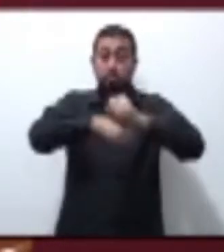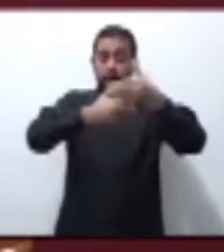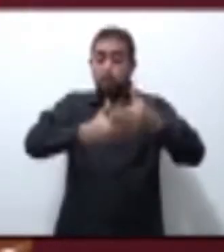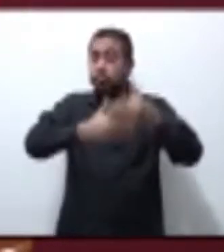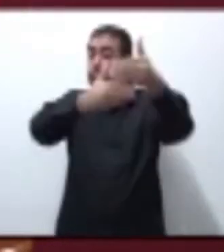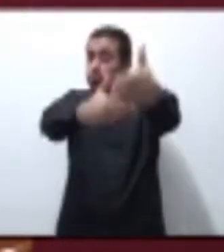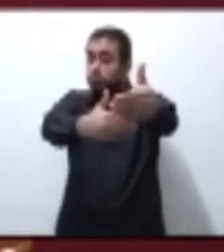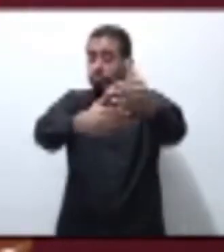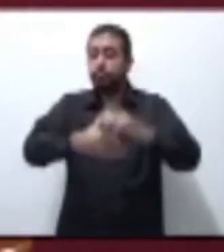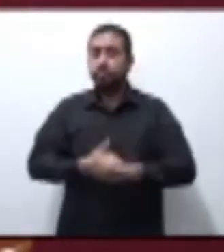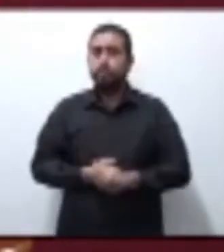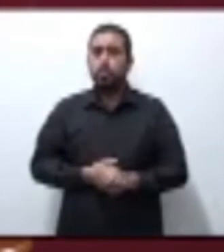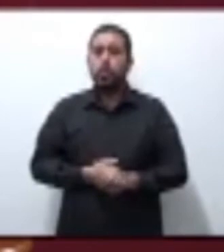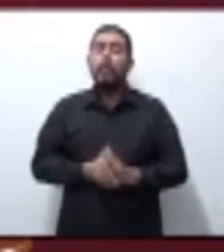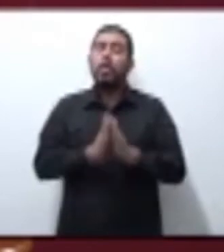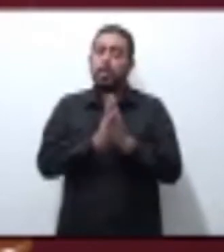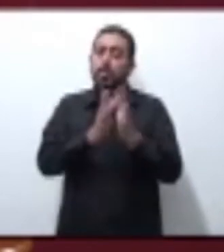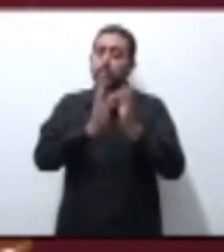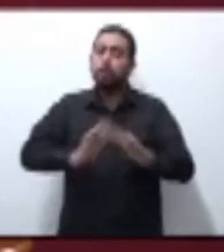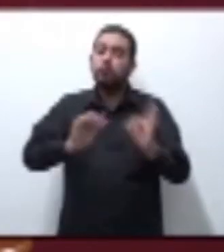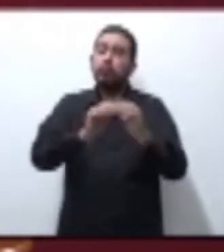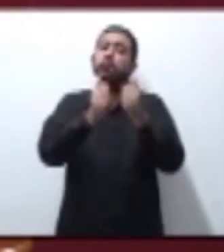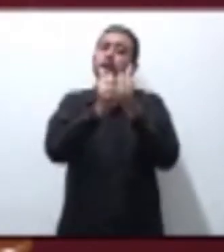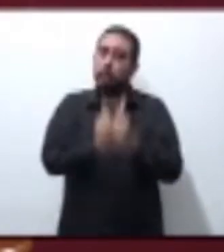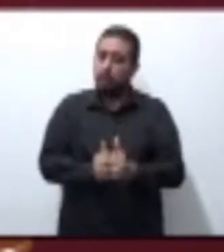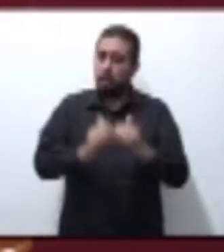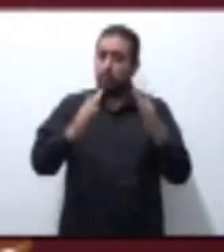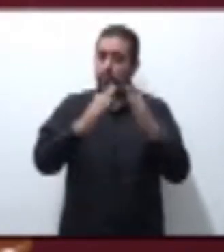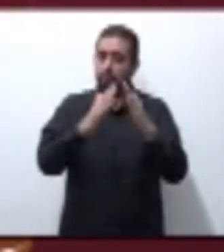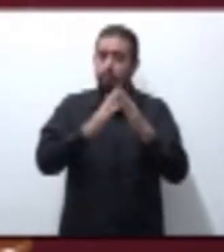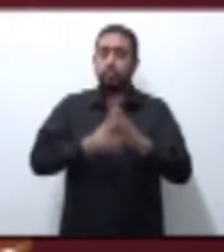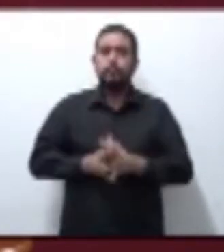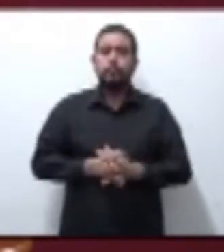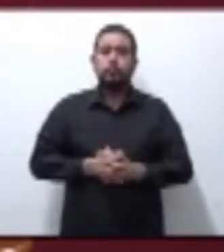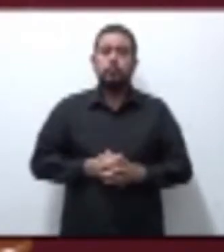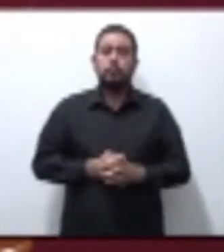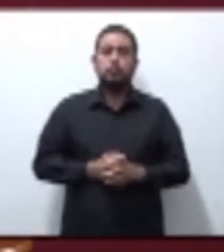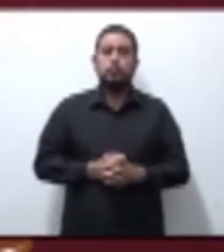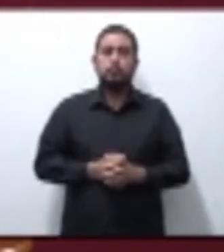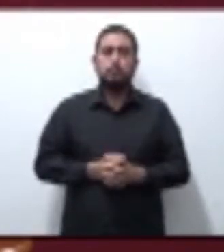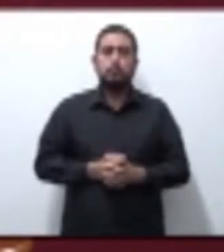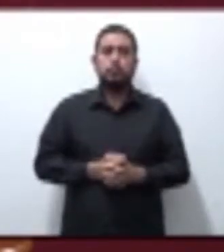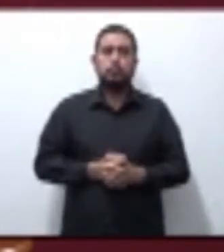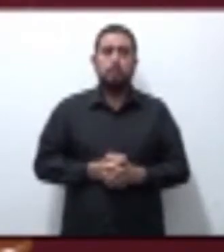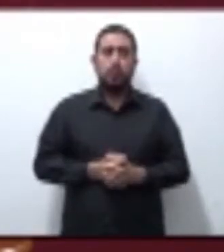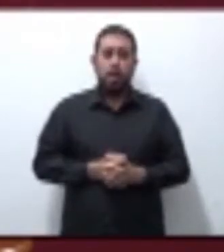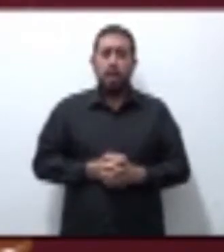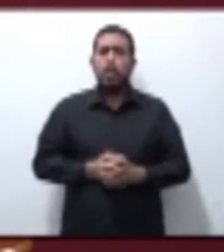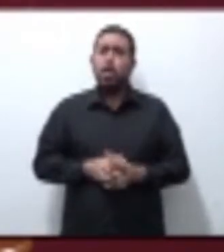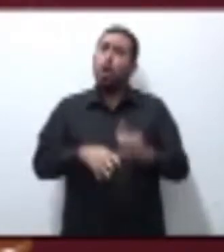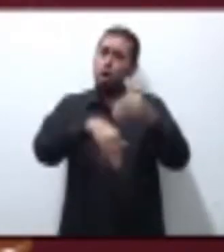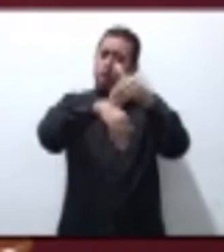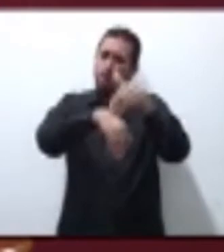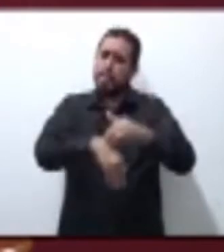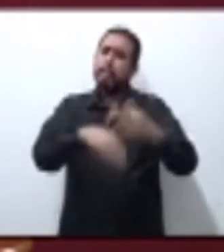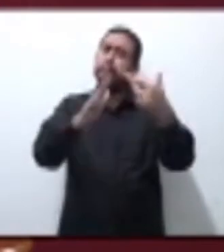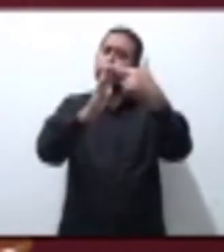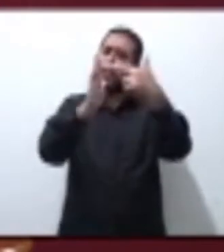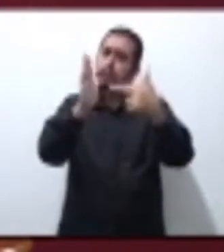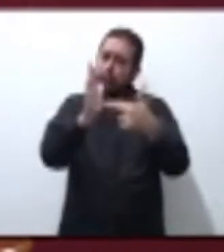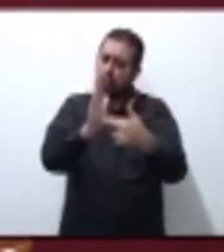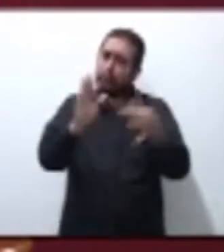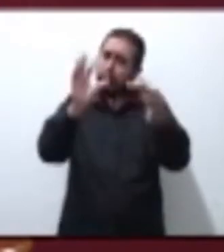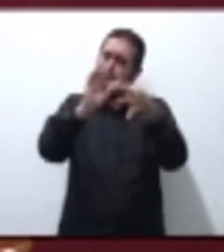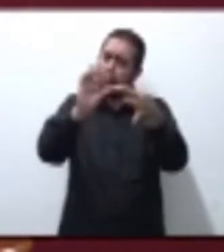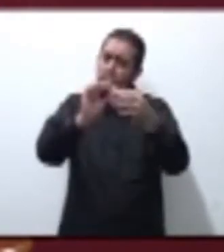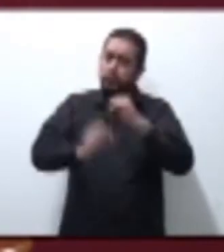quedándose en casa, retomando las indicaciones de prevención y promoción a la